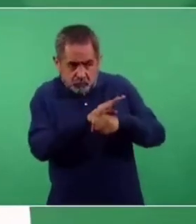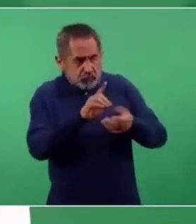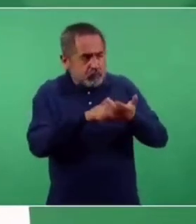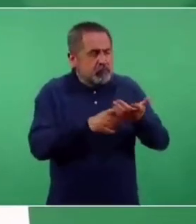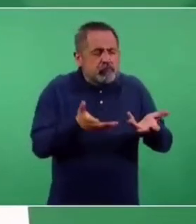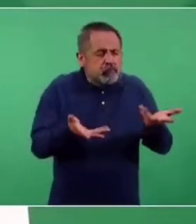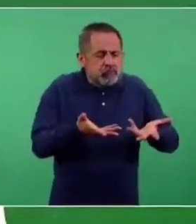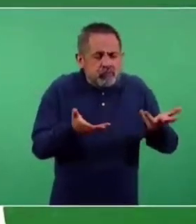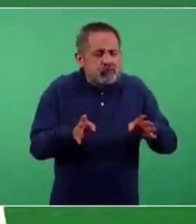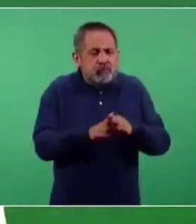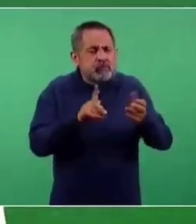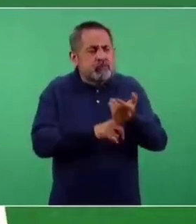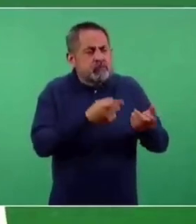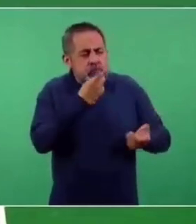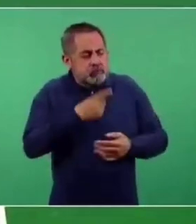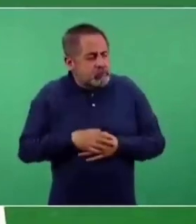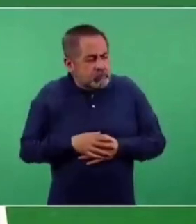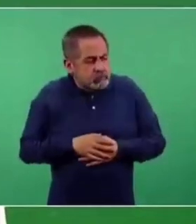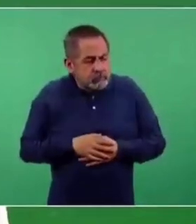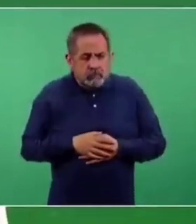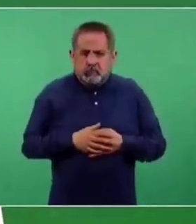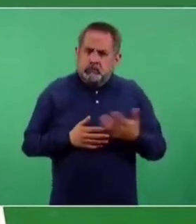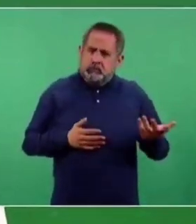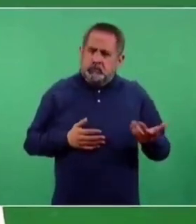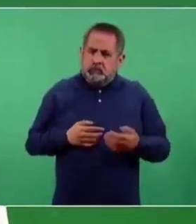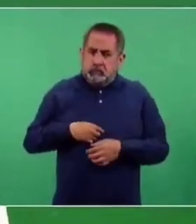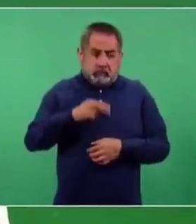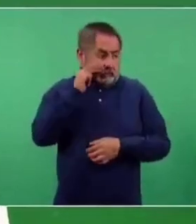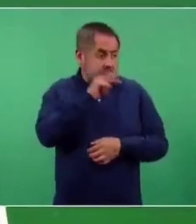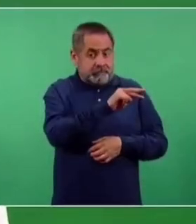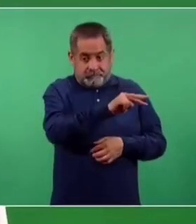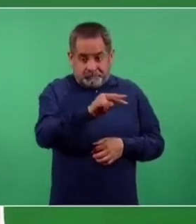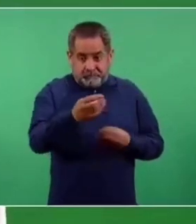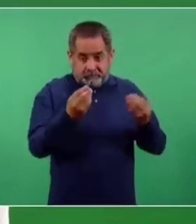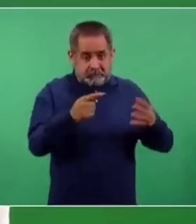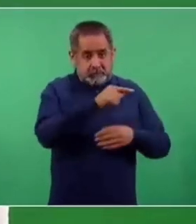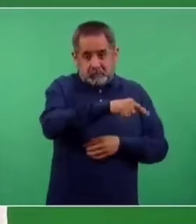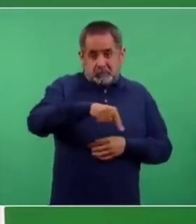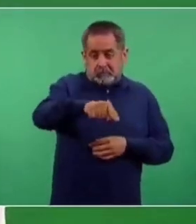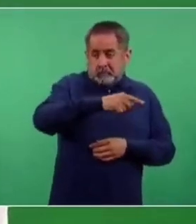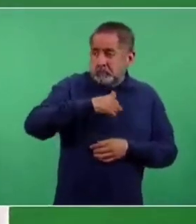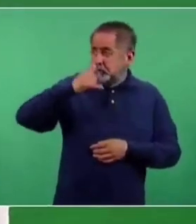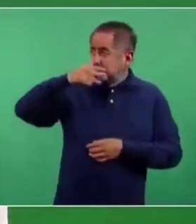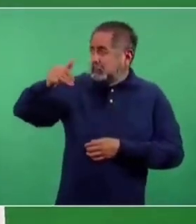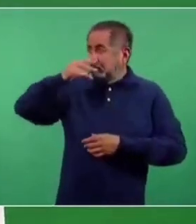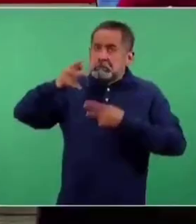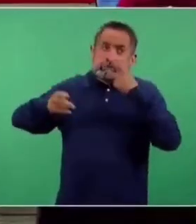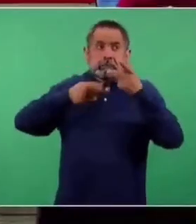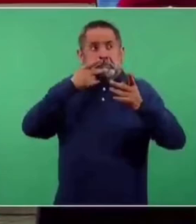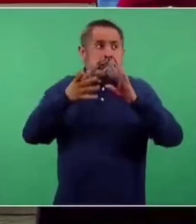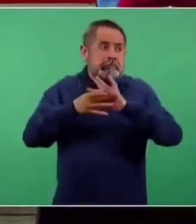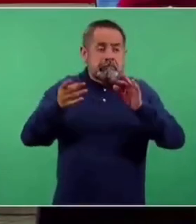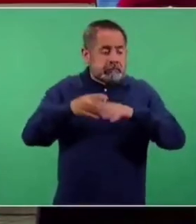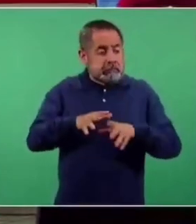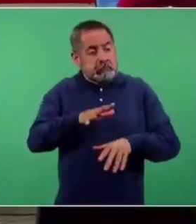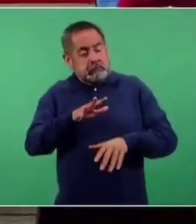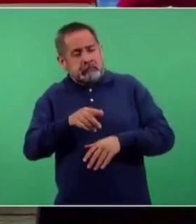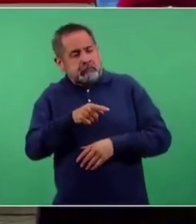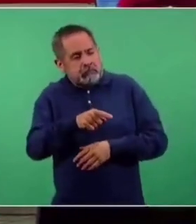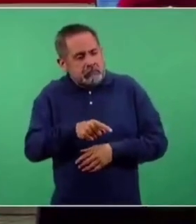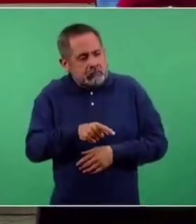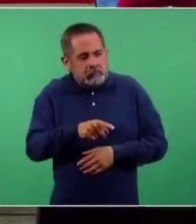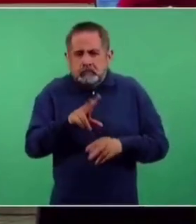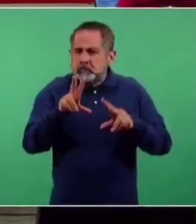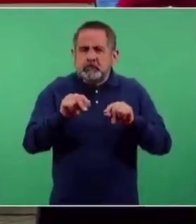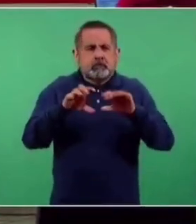están atendiendo, vemos que en varios de los casos de protestas que se hicieron públicas, que fueron notorias, no